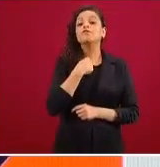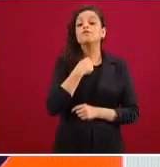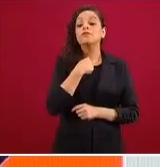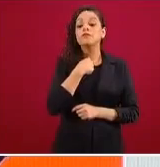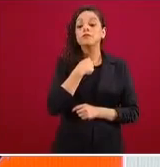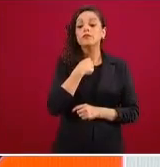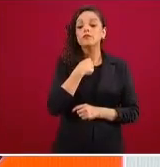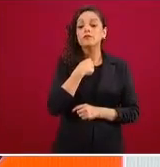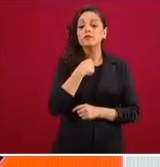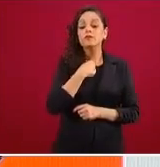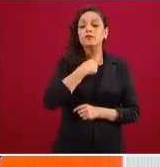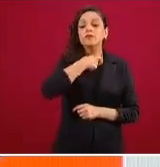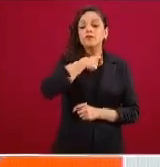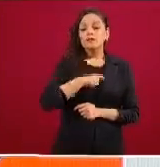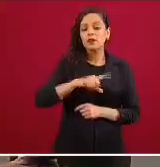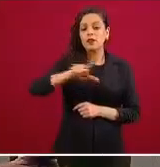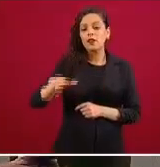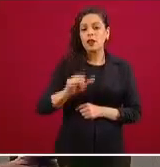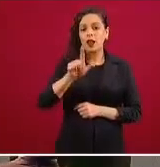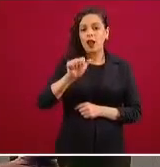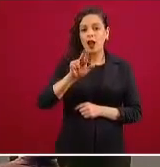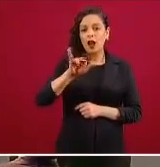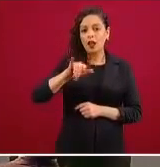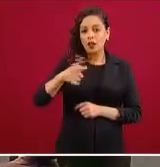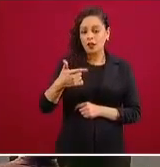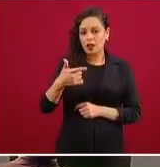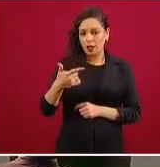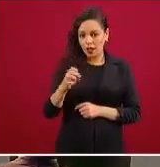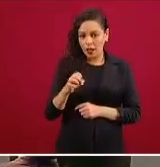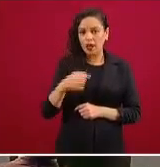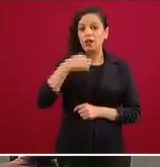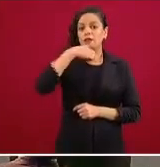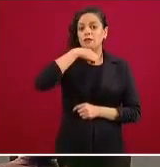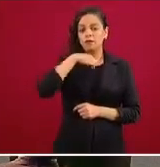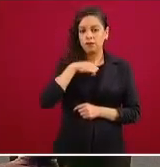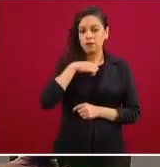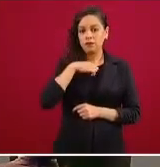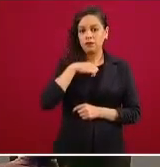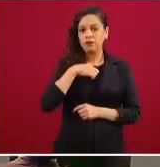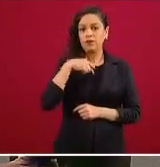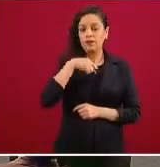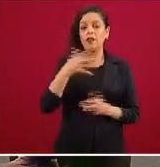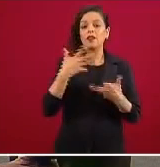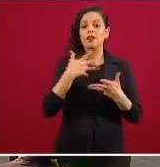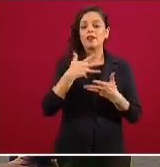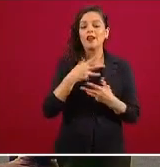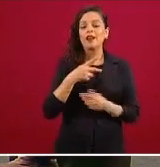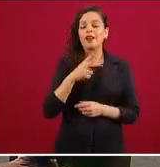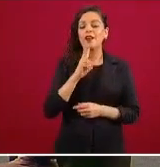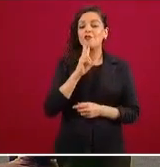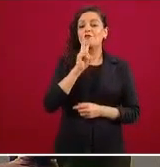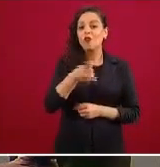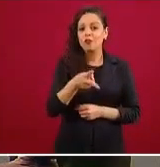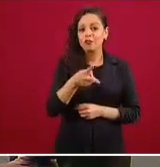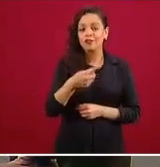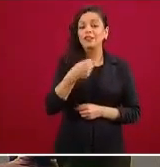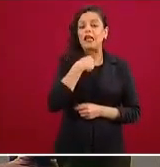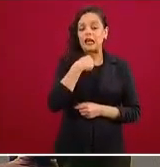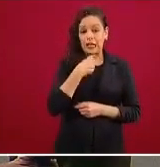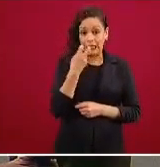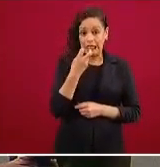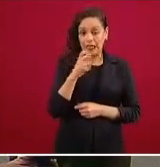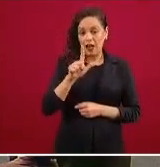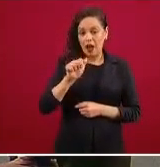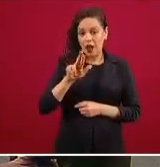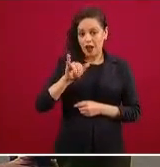continúa con la laringe que es la parte inferior de la garganta es donde se produce la voz donde están las cuerdas vocales y